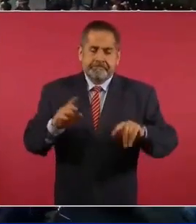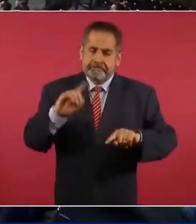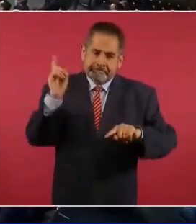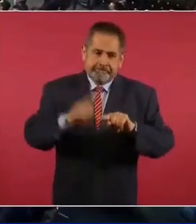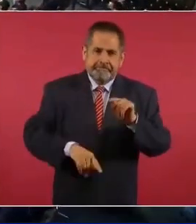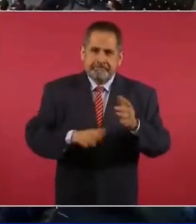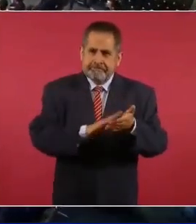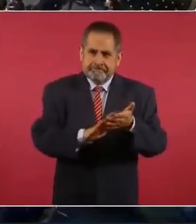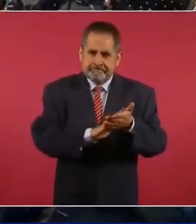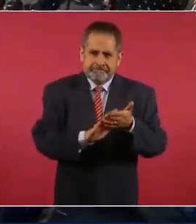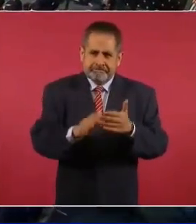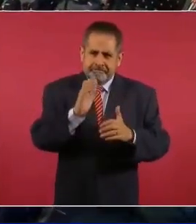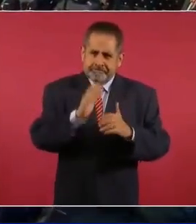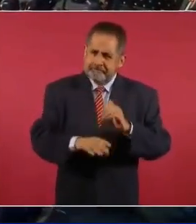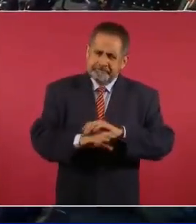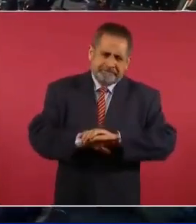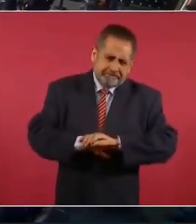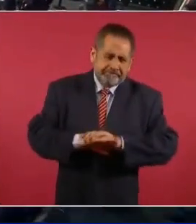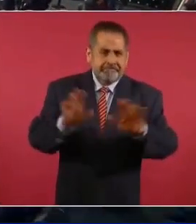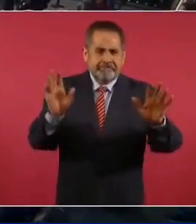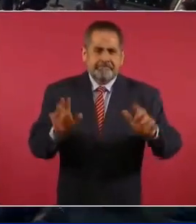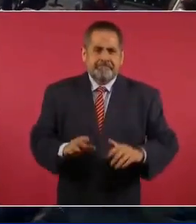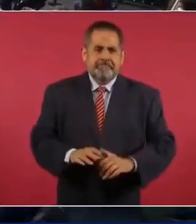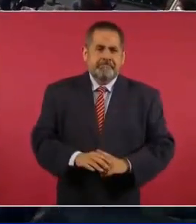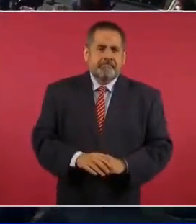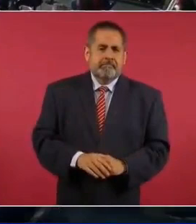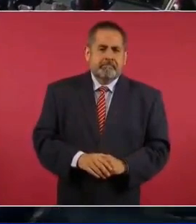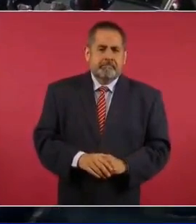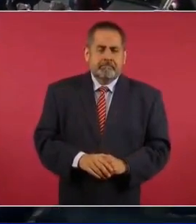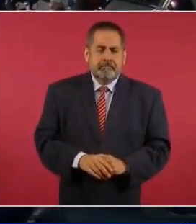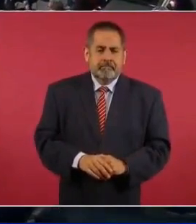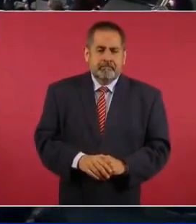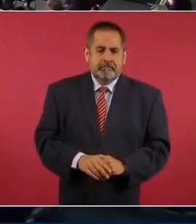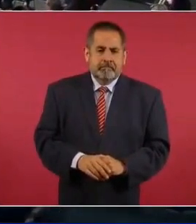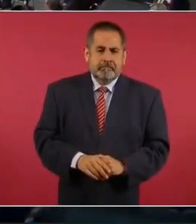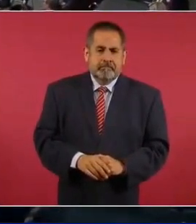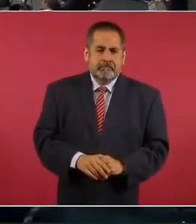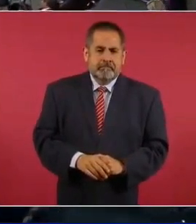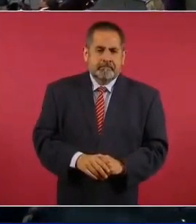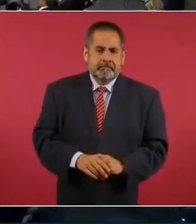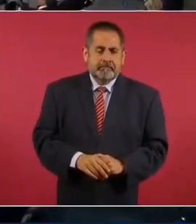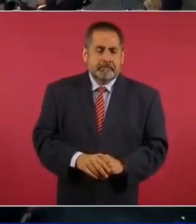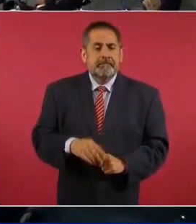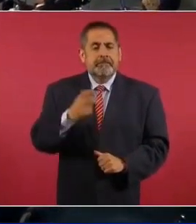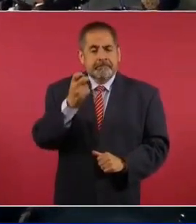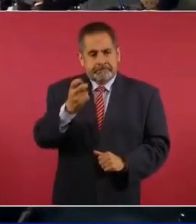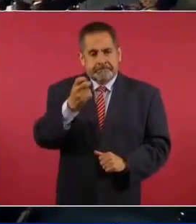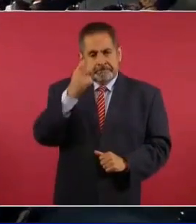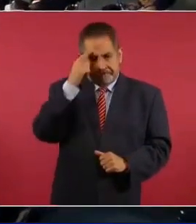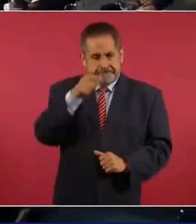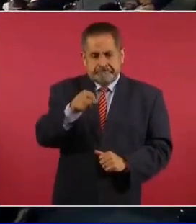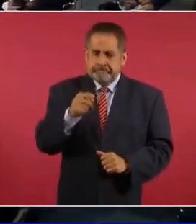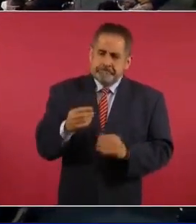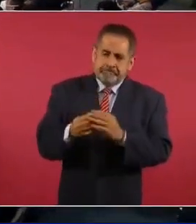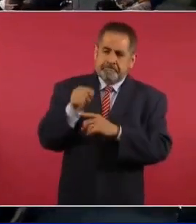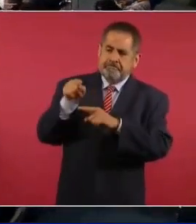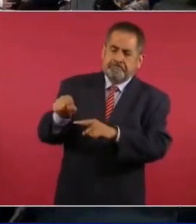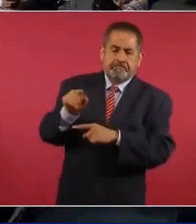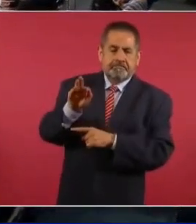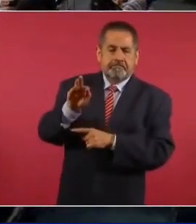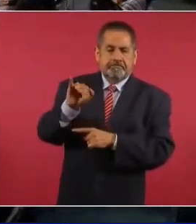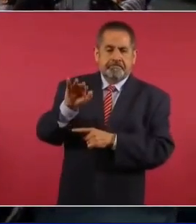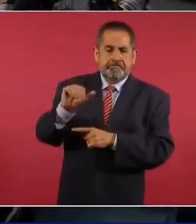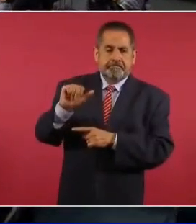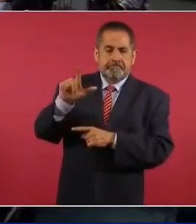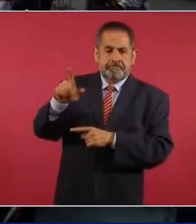desaparecer y para eso la fiscalía electoral